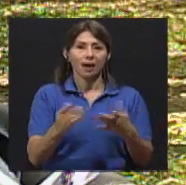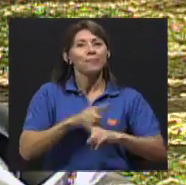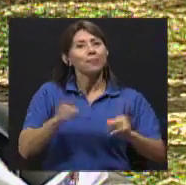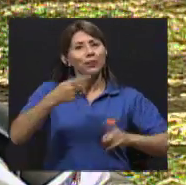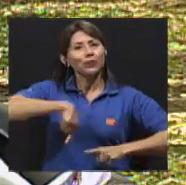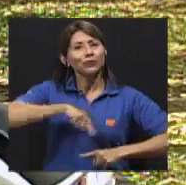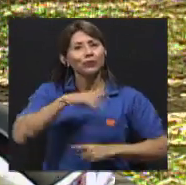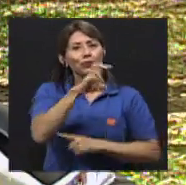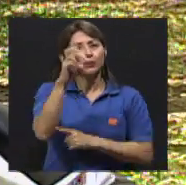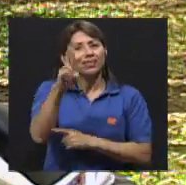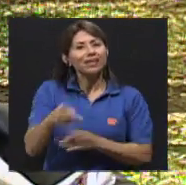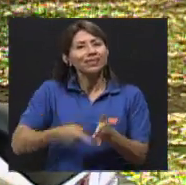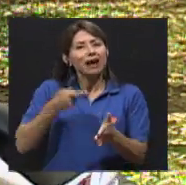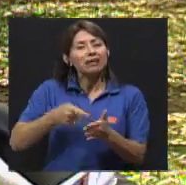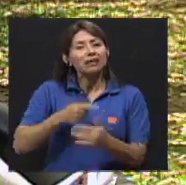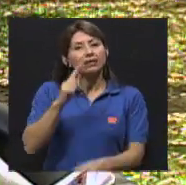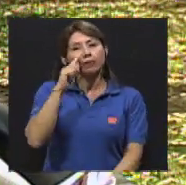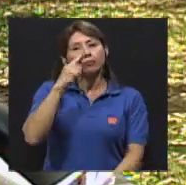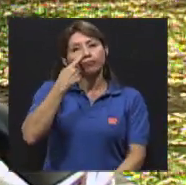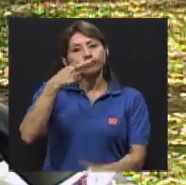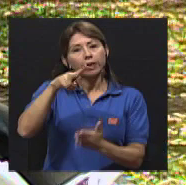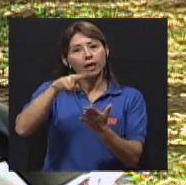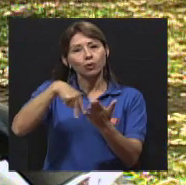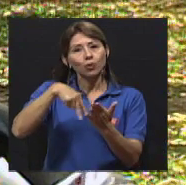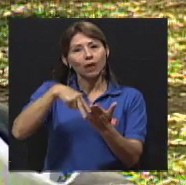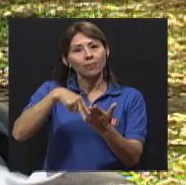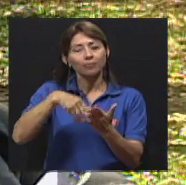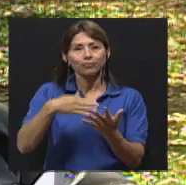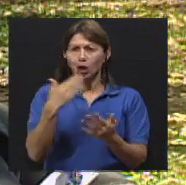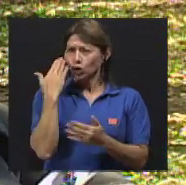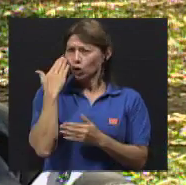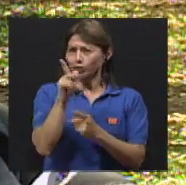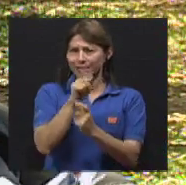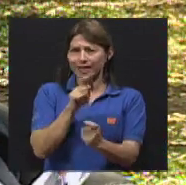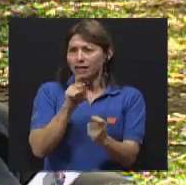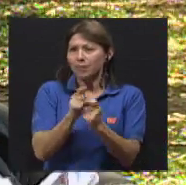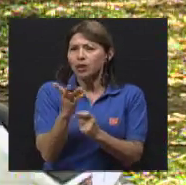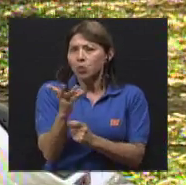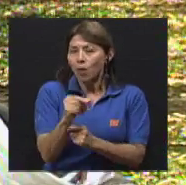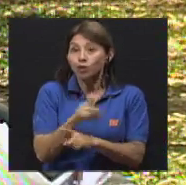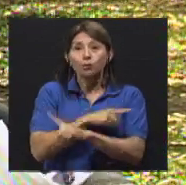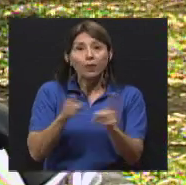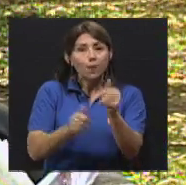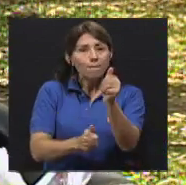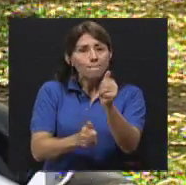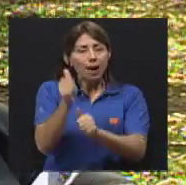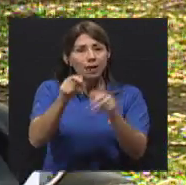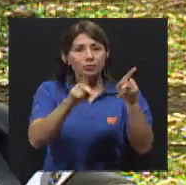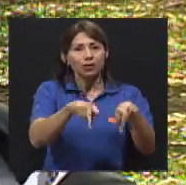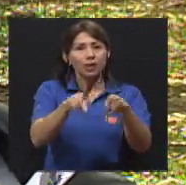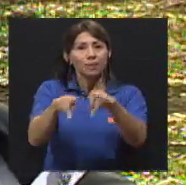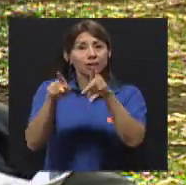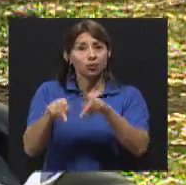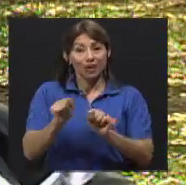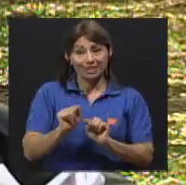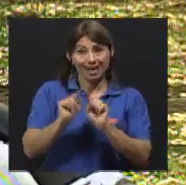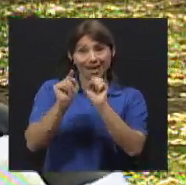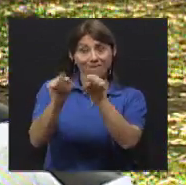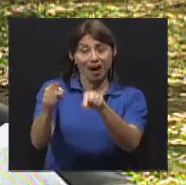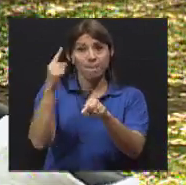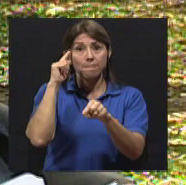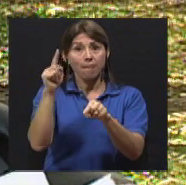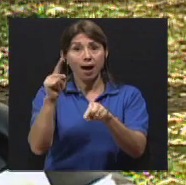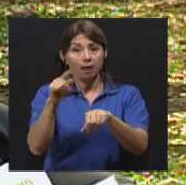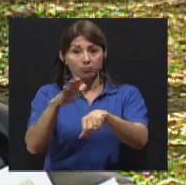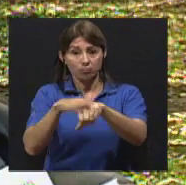pereza la lectura, una gran mayoría, no tengo un dato específico de número, pero una gran mayoría de personas que van a